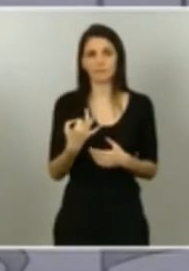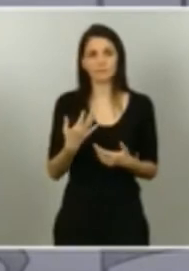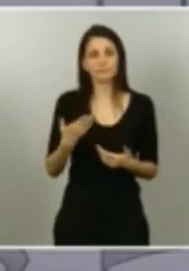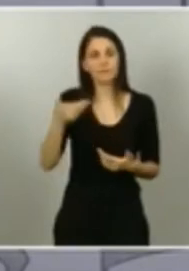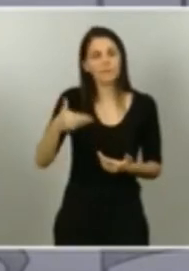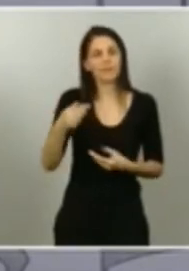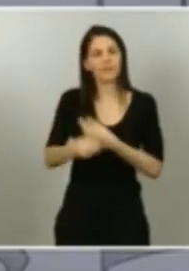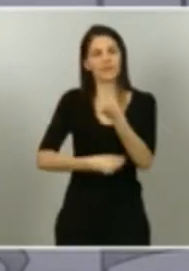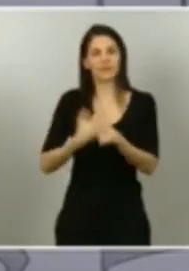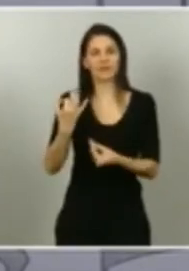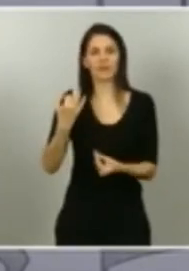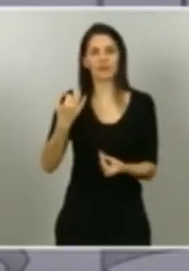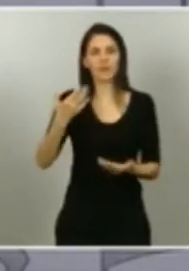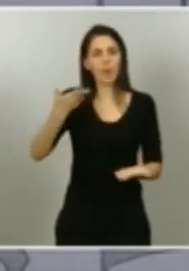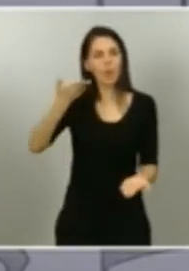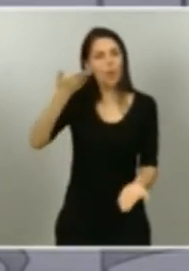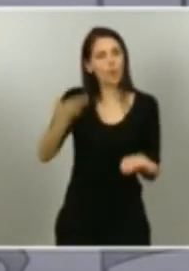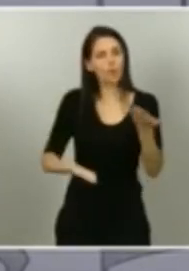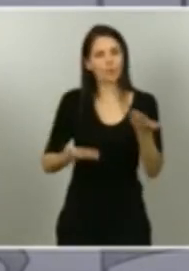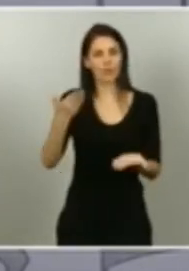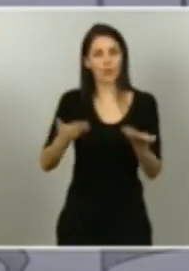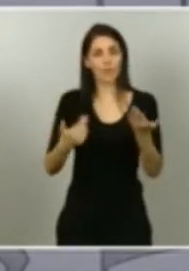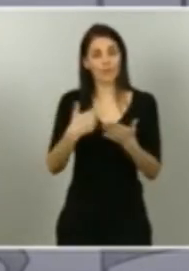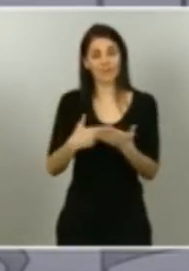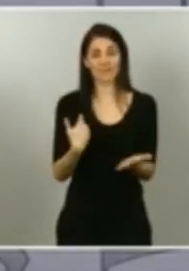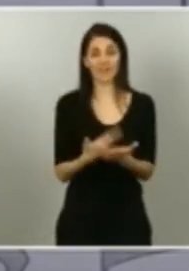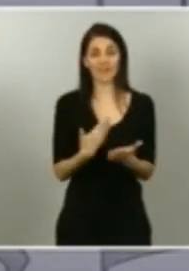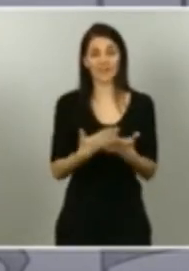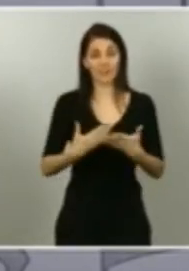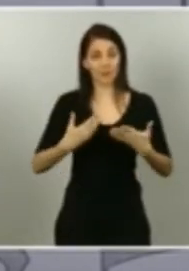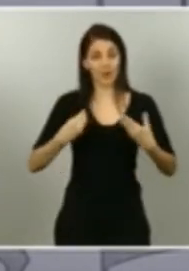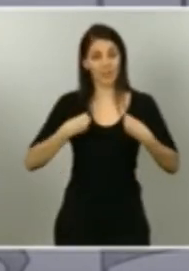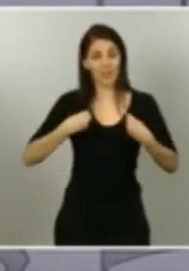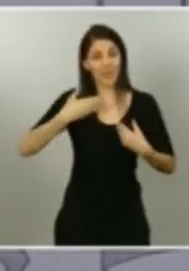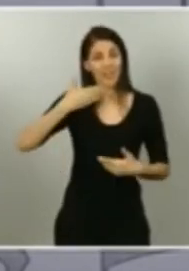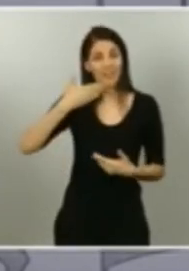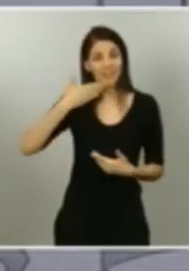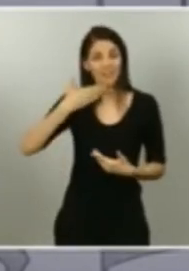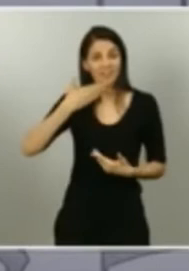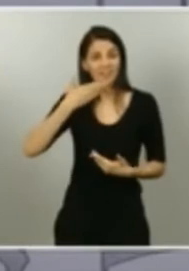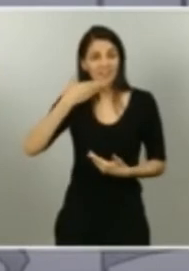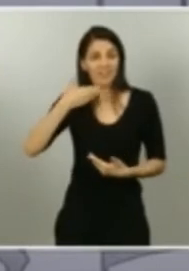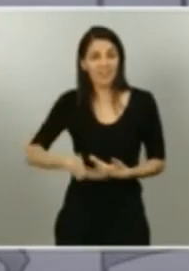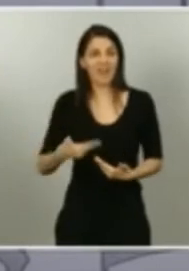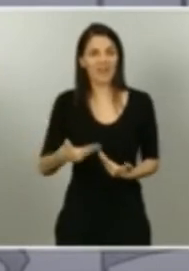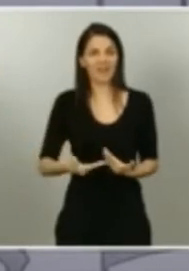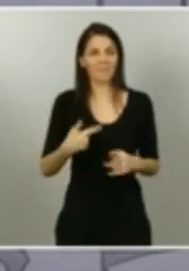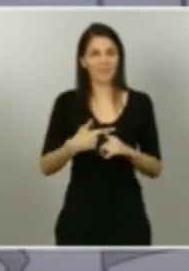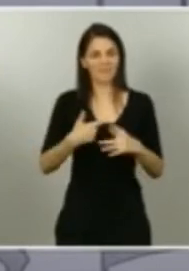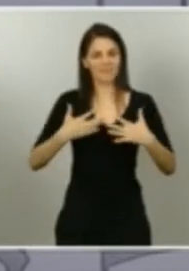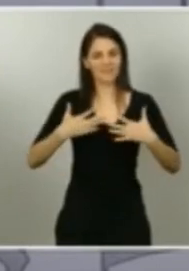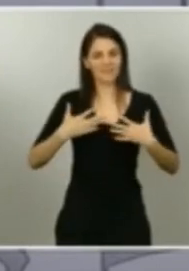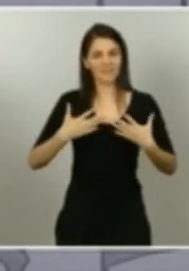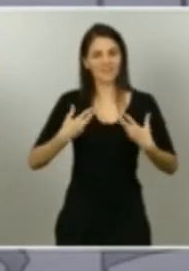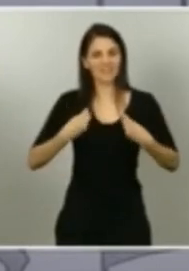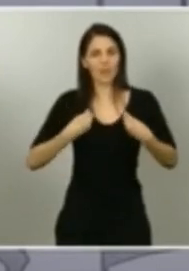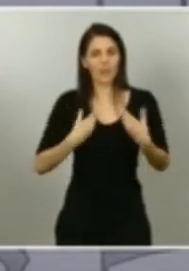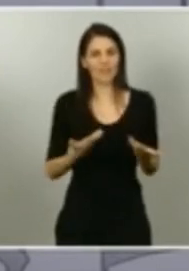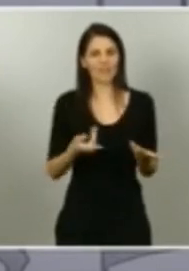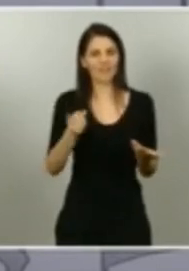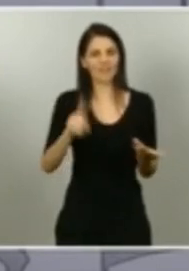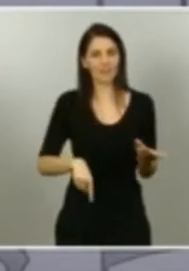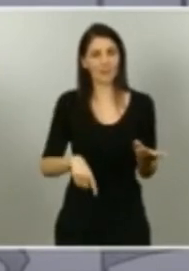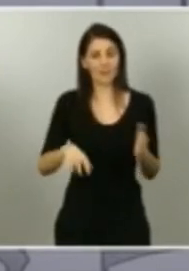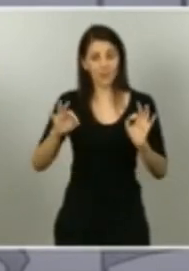digna y saludable a aquellos que, hasta en los peores momentos, como la actual emergencia sanitaria, nos devuelven la